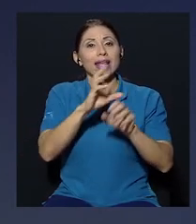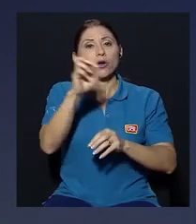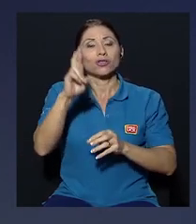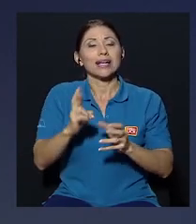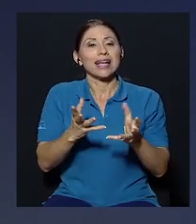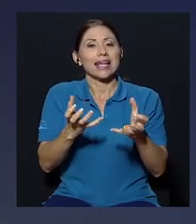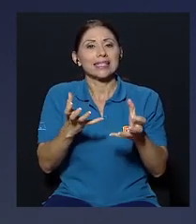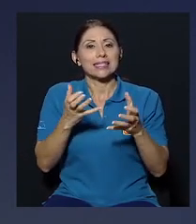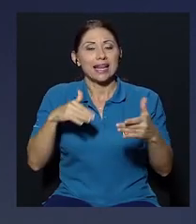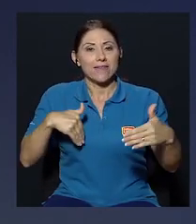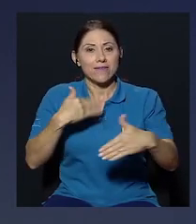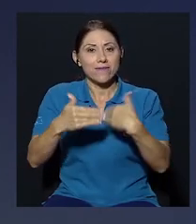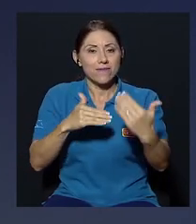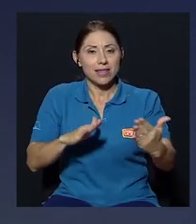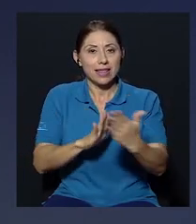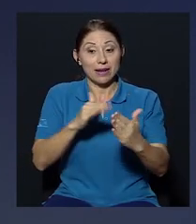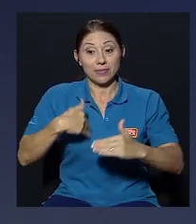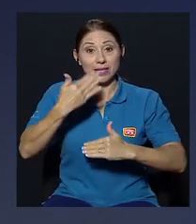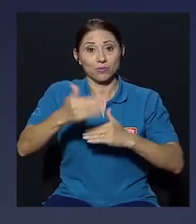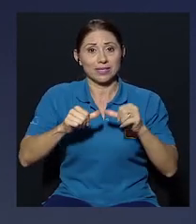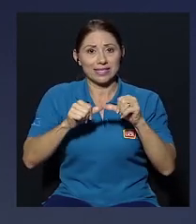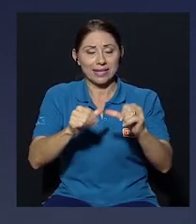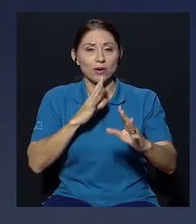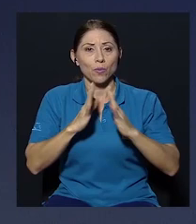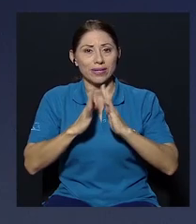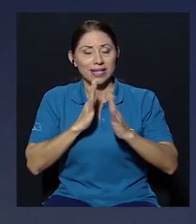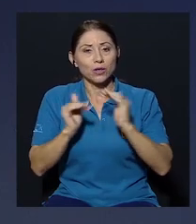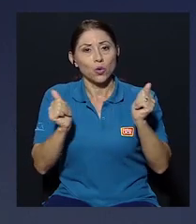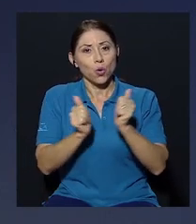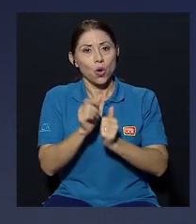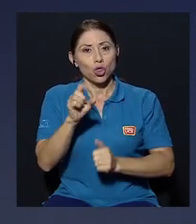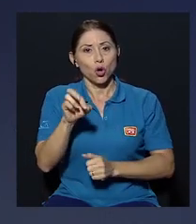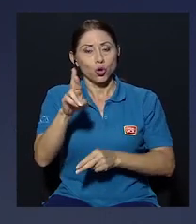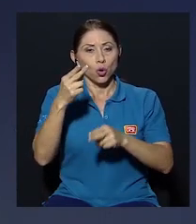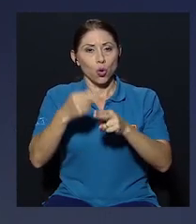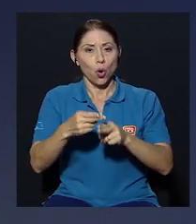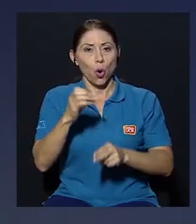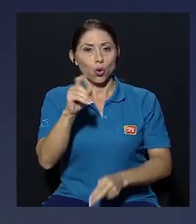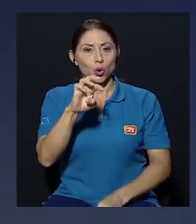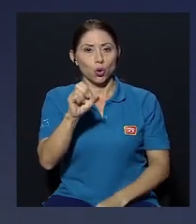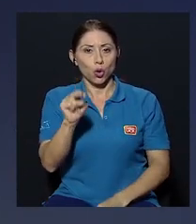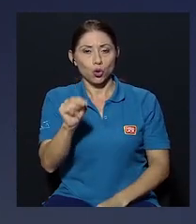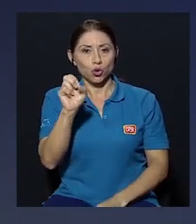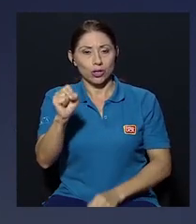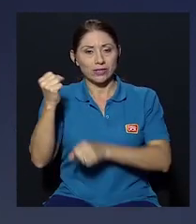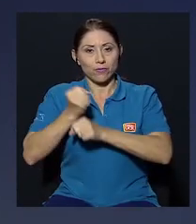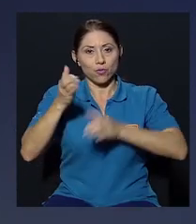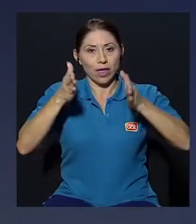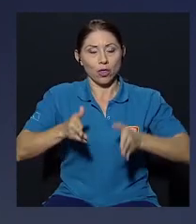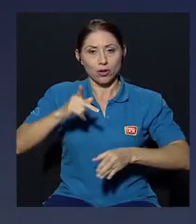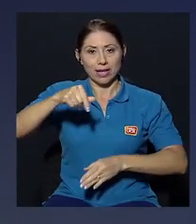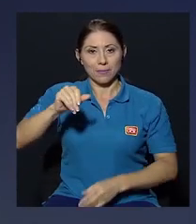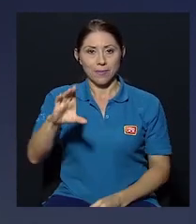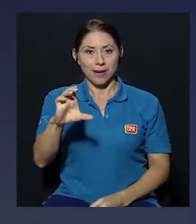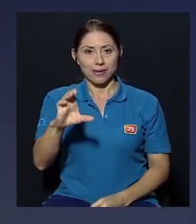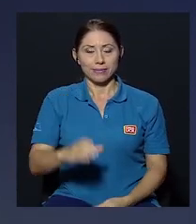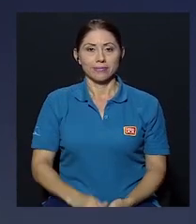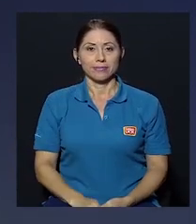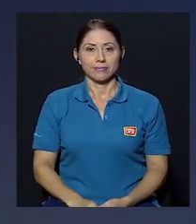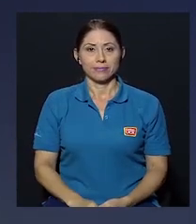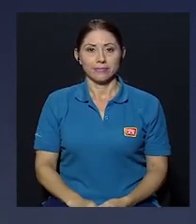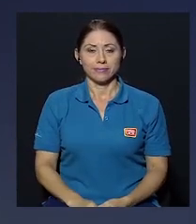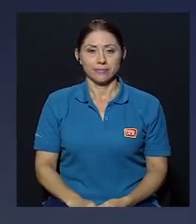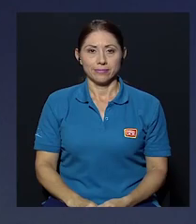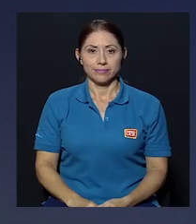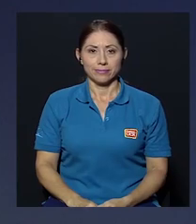crítica hacia el panorama que Costa Rica quisiera enfrentar venimos en un tercer bloque para seguir conversando con el doctor Otón